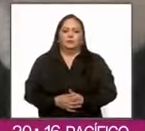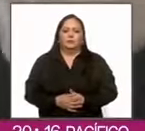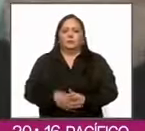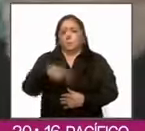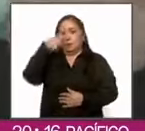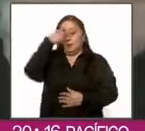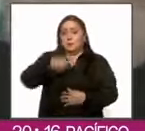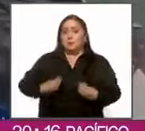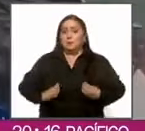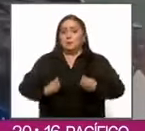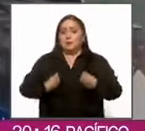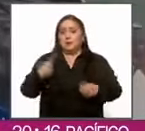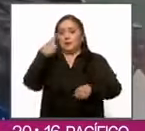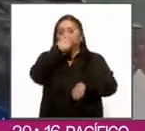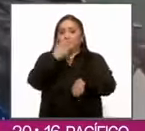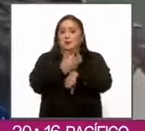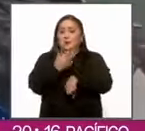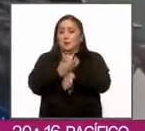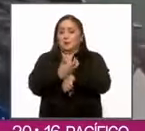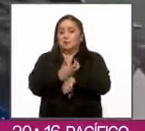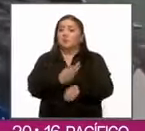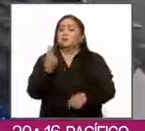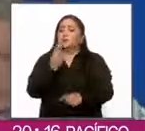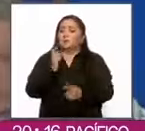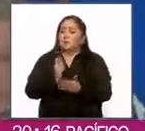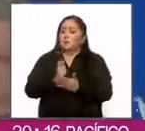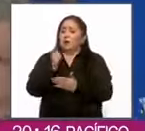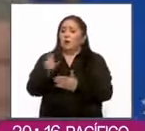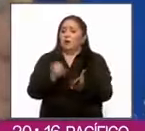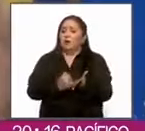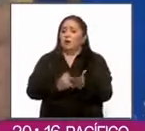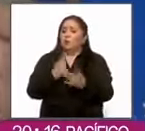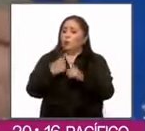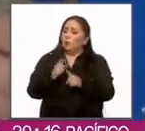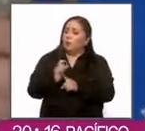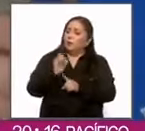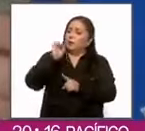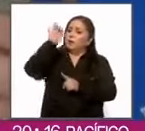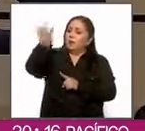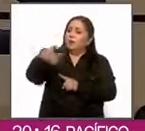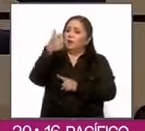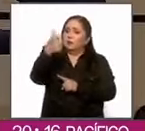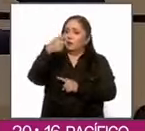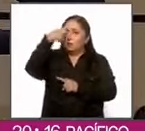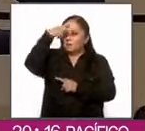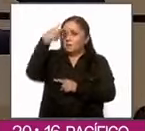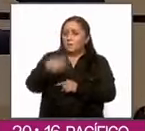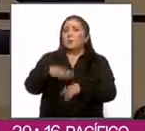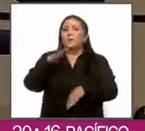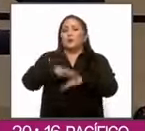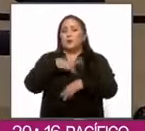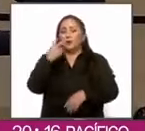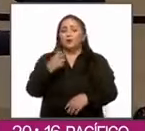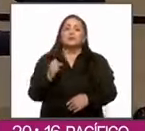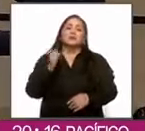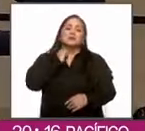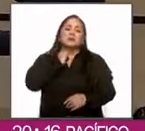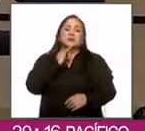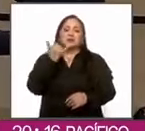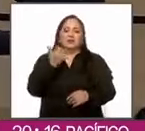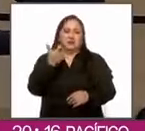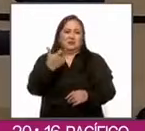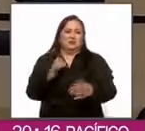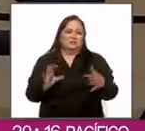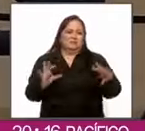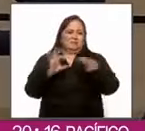Mexicanos que viven en Estados Unidos tienen que pagar altos costos por el envío de remesas. Por ello, el Senado y Financiera para el